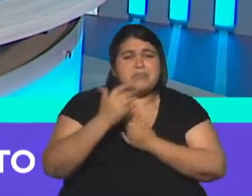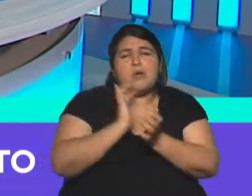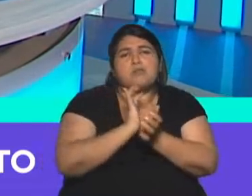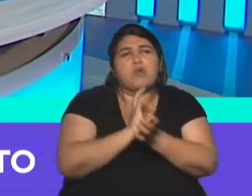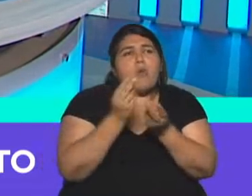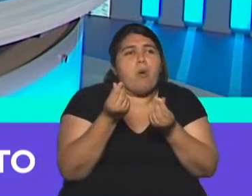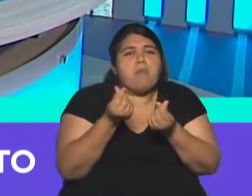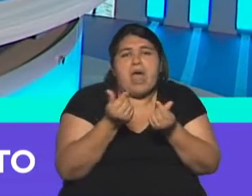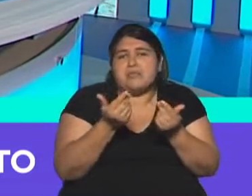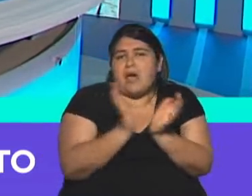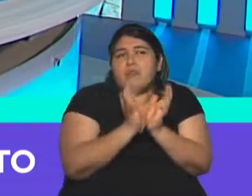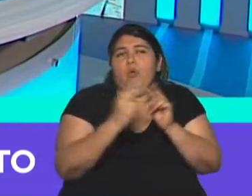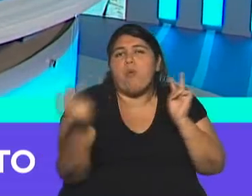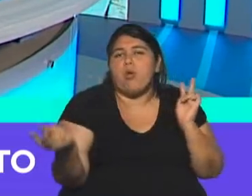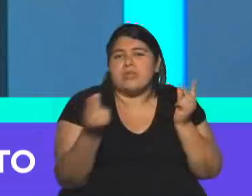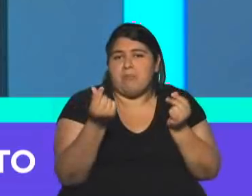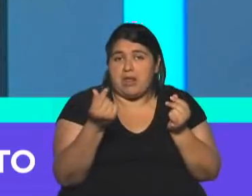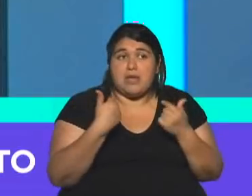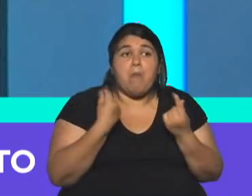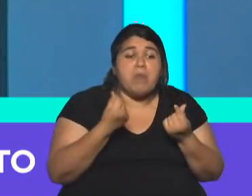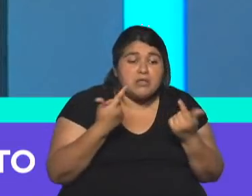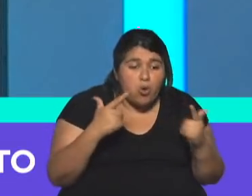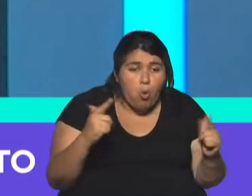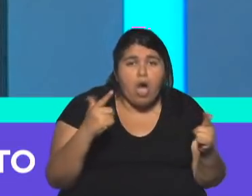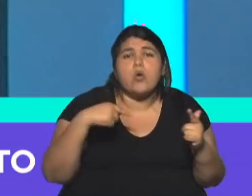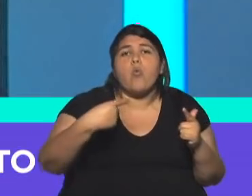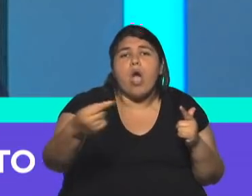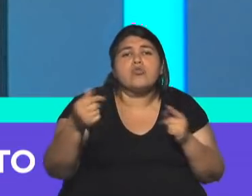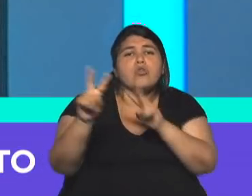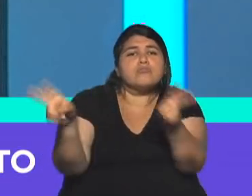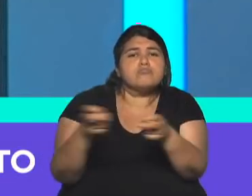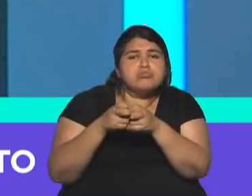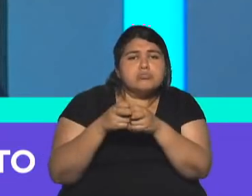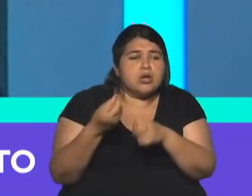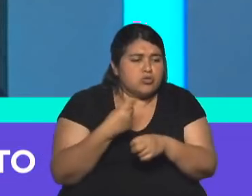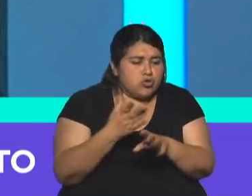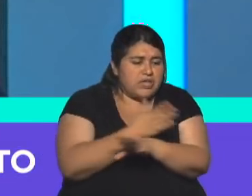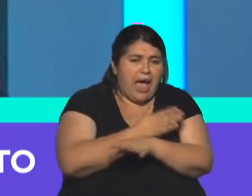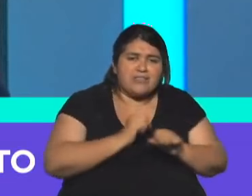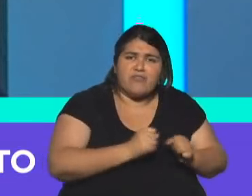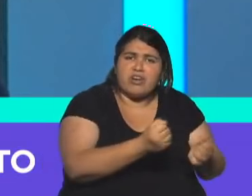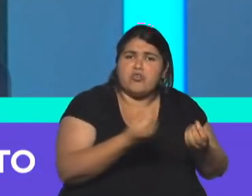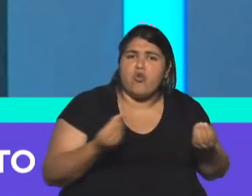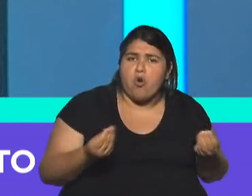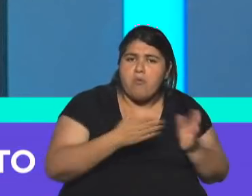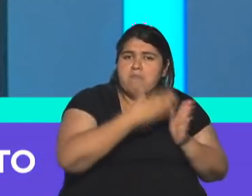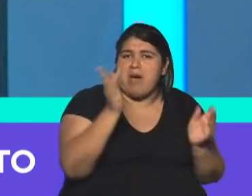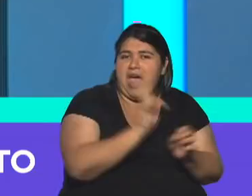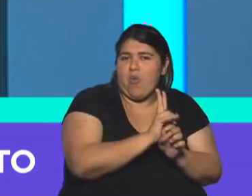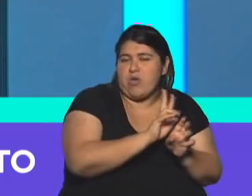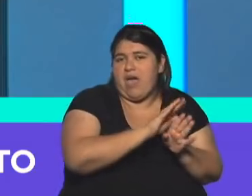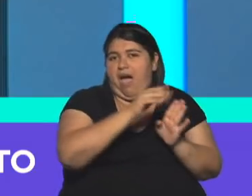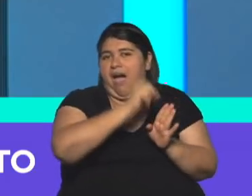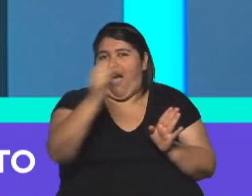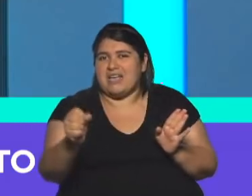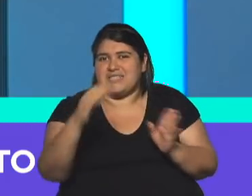Estás haciendo un puente de plata y dice, no tengo dólares. ¿Cuándo ingresan los dólares? Marzo, abril. Bueno, ¿cómo freno la salida de dólares hasta marzo, abril? Bueno, esta es una de